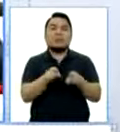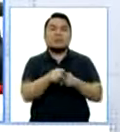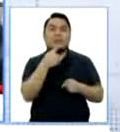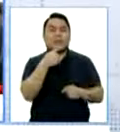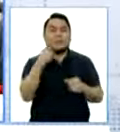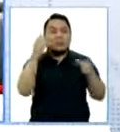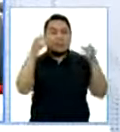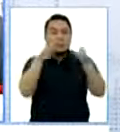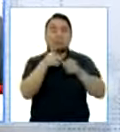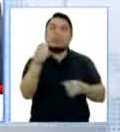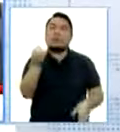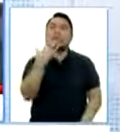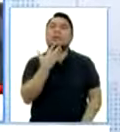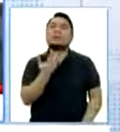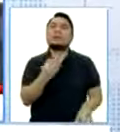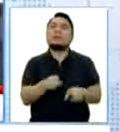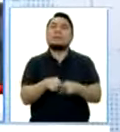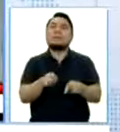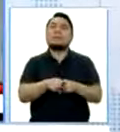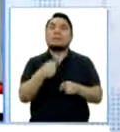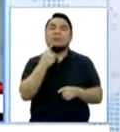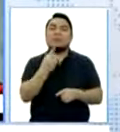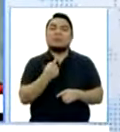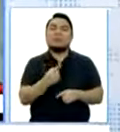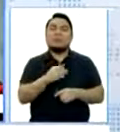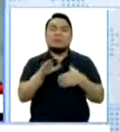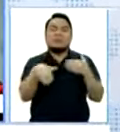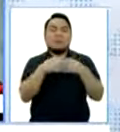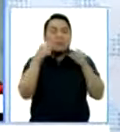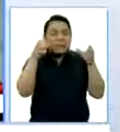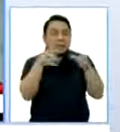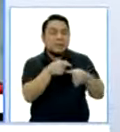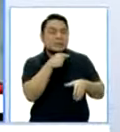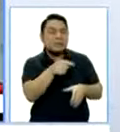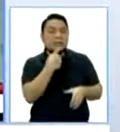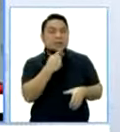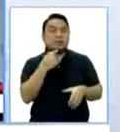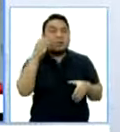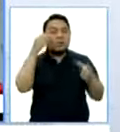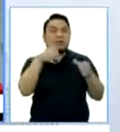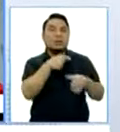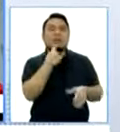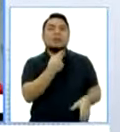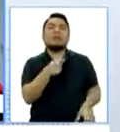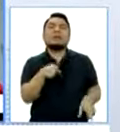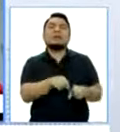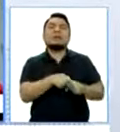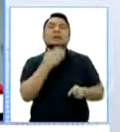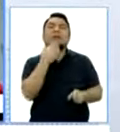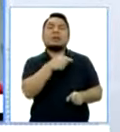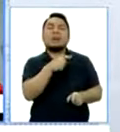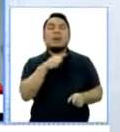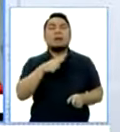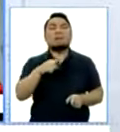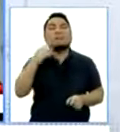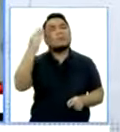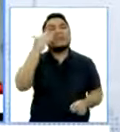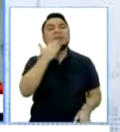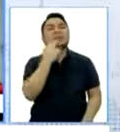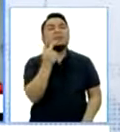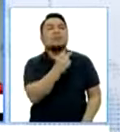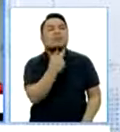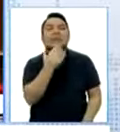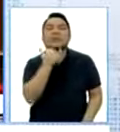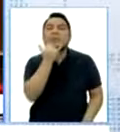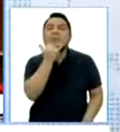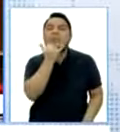Ejecutivo y hace usted una especie de análisis del escenario Ejecutivo-Congreso. ¿El llamado va para qué poder del Estado van para los dos? ¿Qué